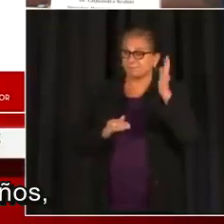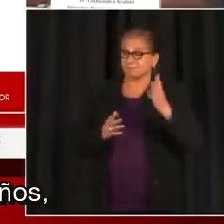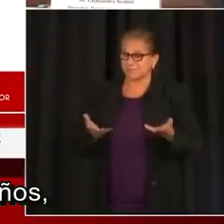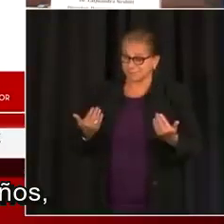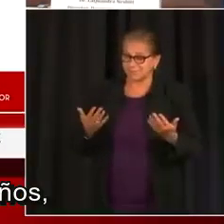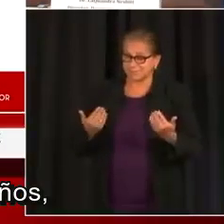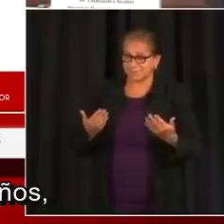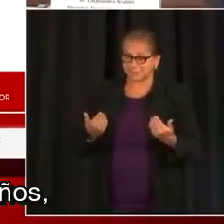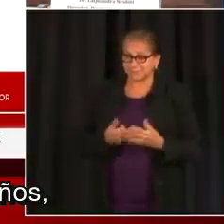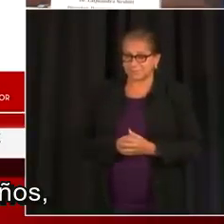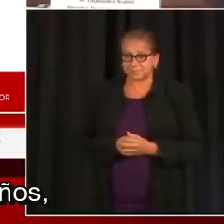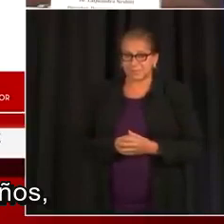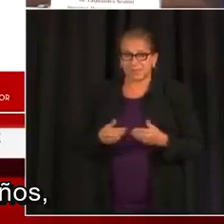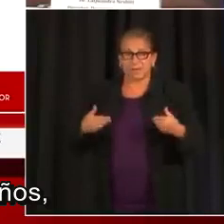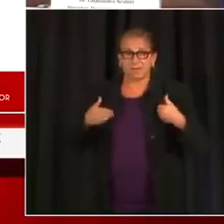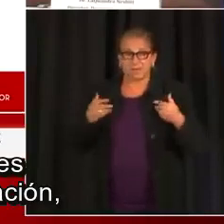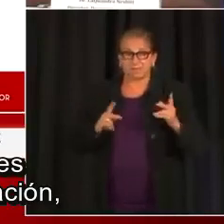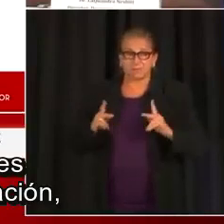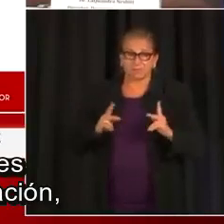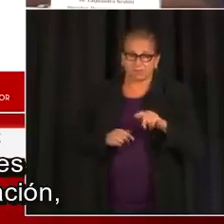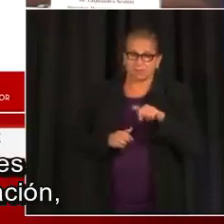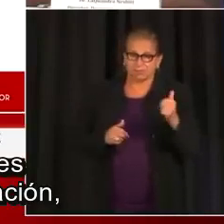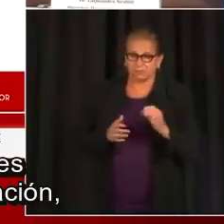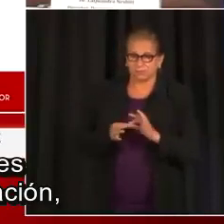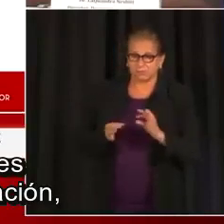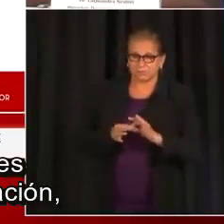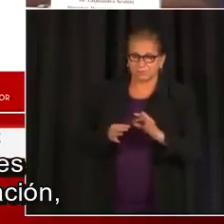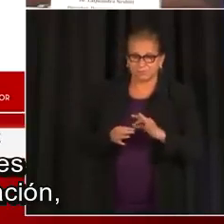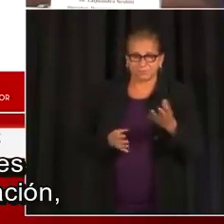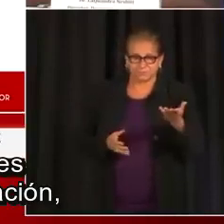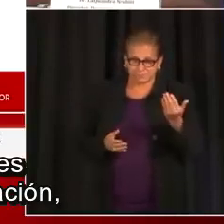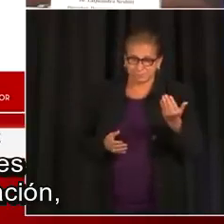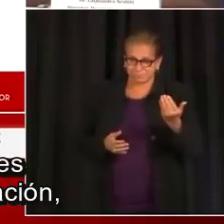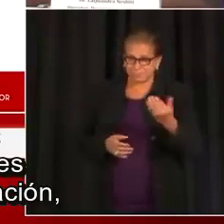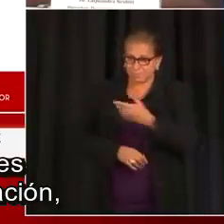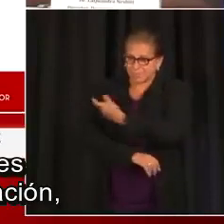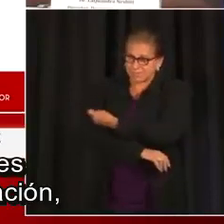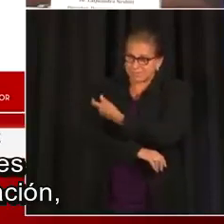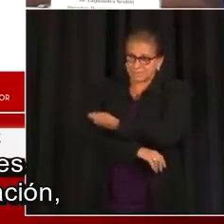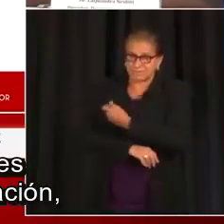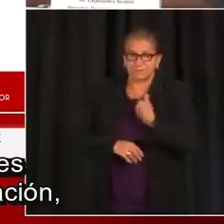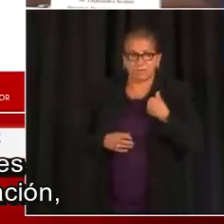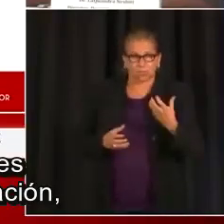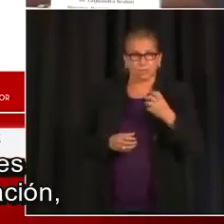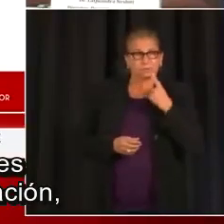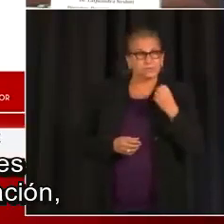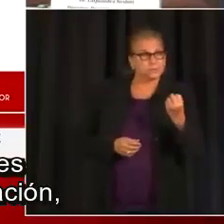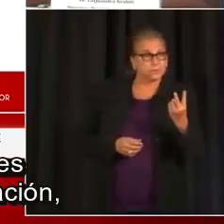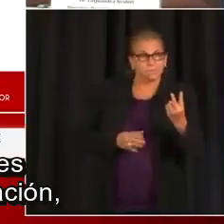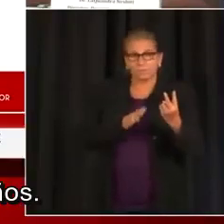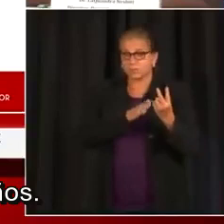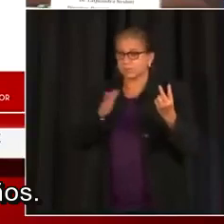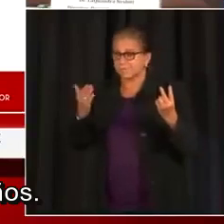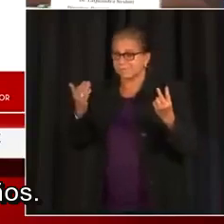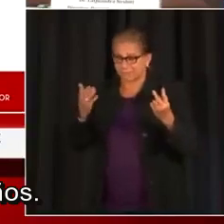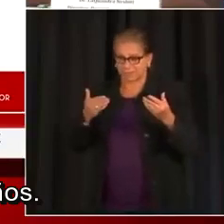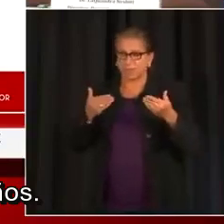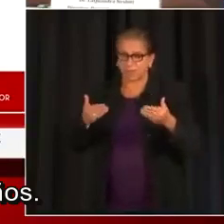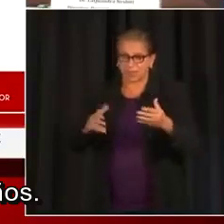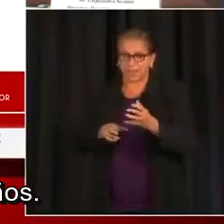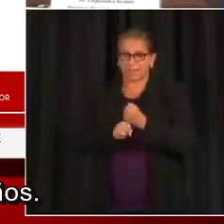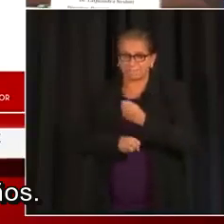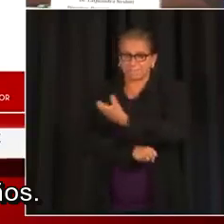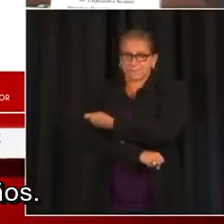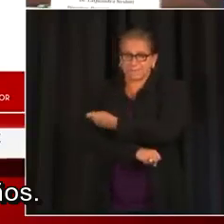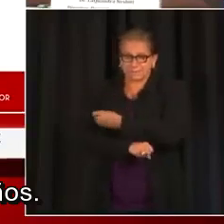étnica en la población de más de 65 años, pero es en la población de los jóvenes los que son elegibles para la vacunación. En están entre las